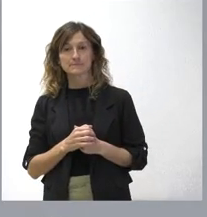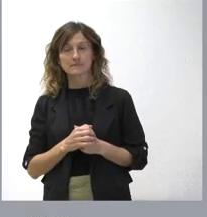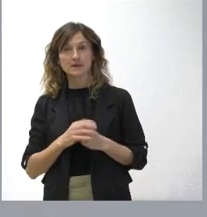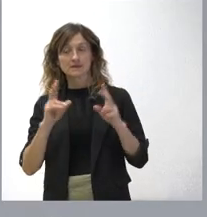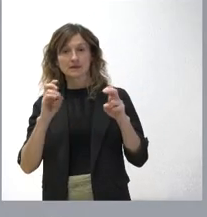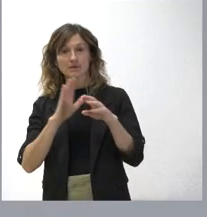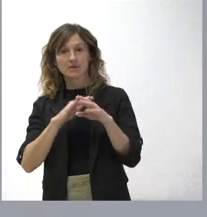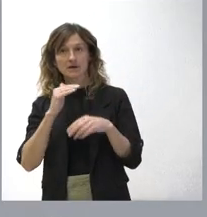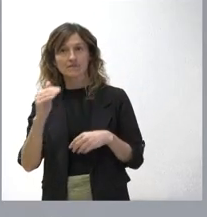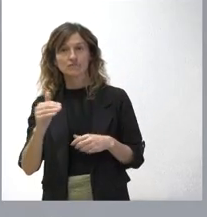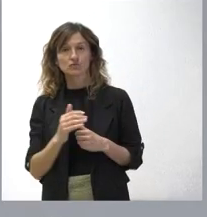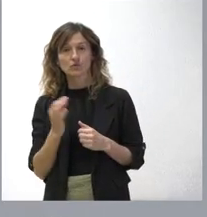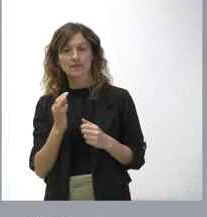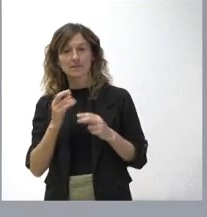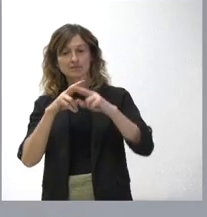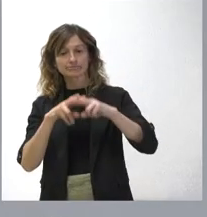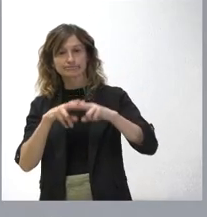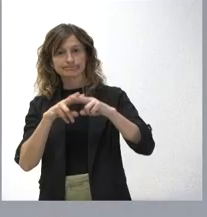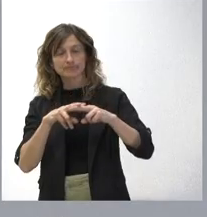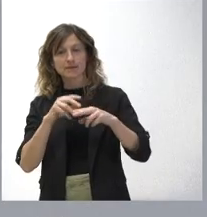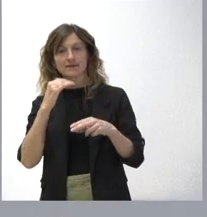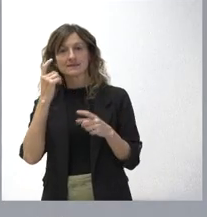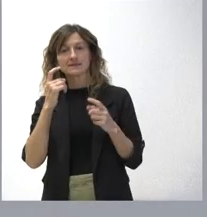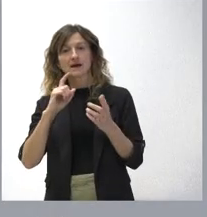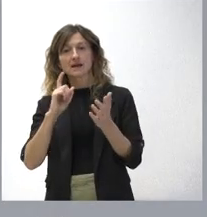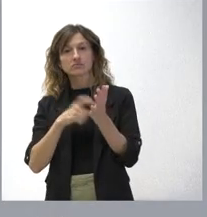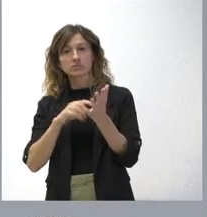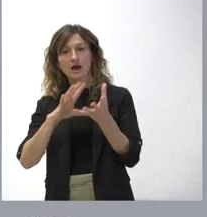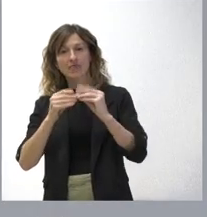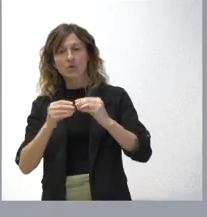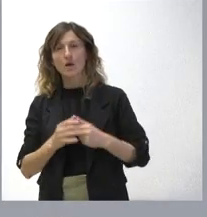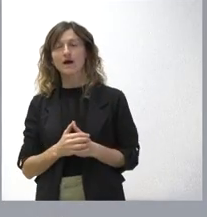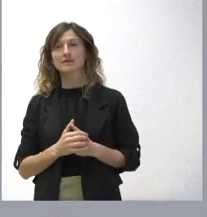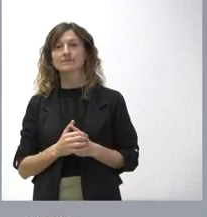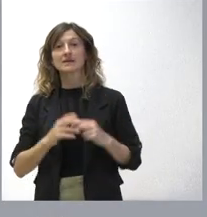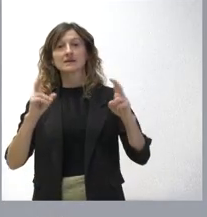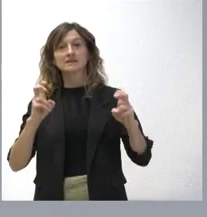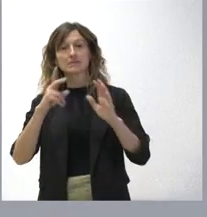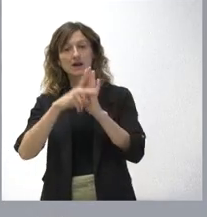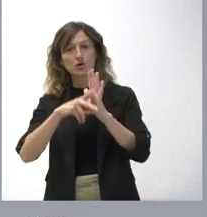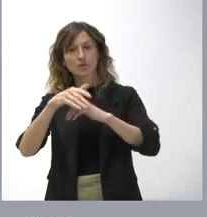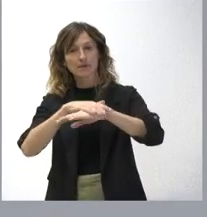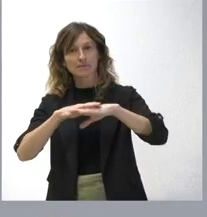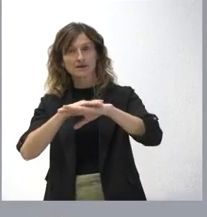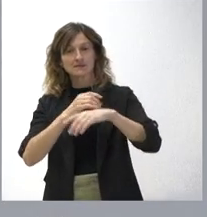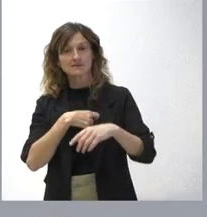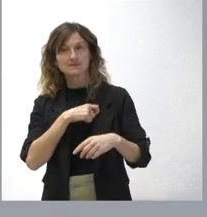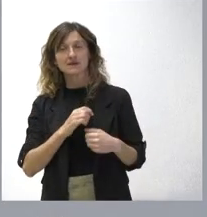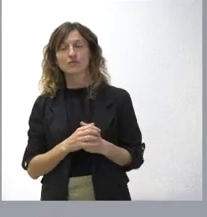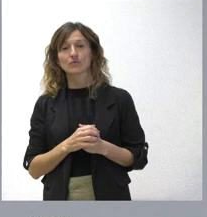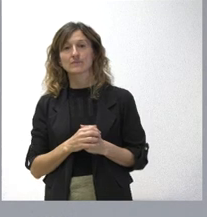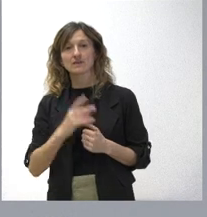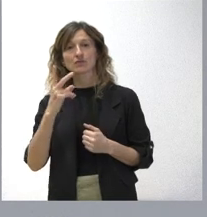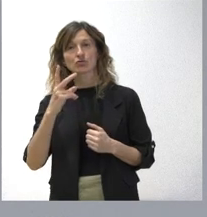habrá que retocar para completar y adecuarse a esa normativa básica del Estado y a los dos reales